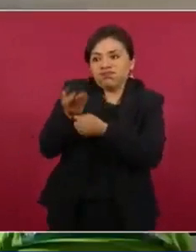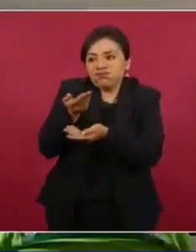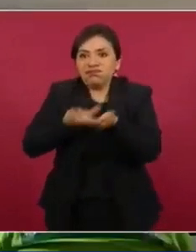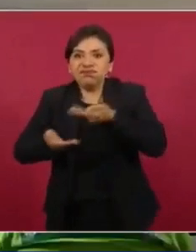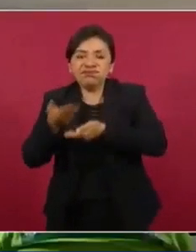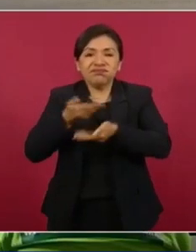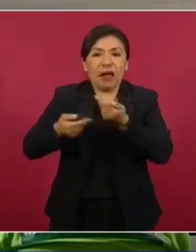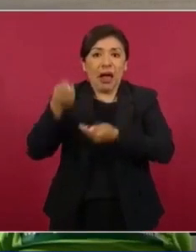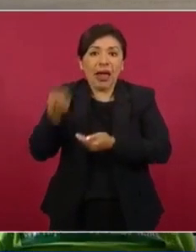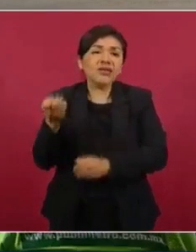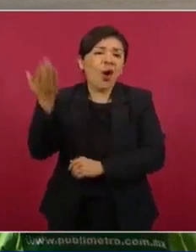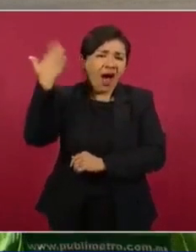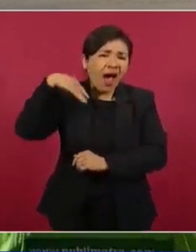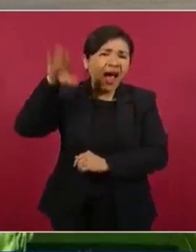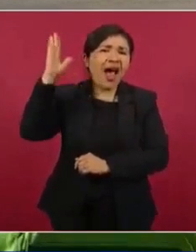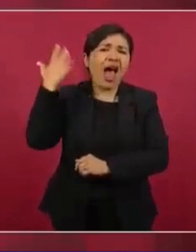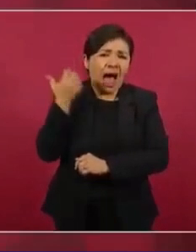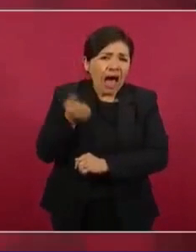todo era